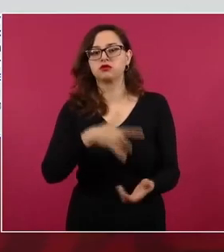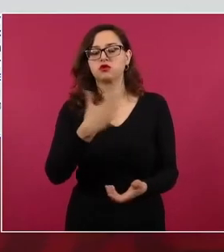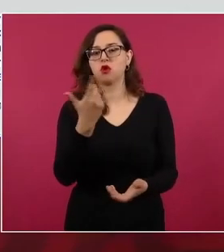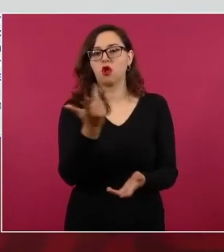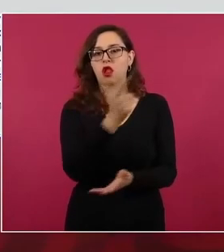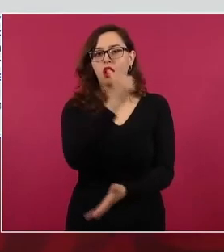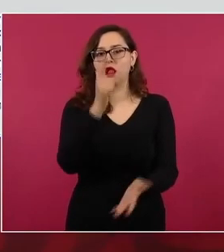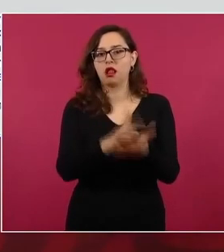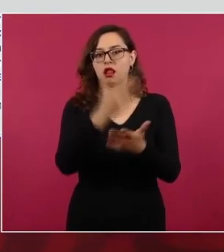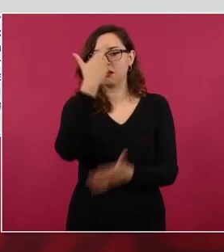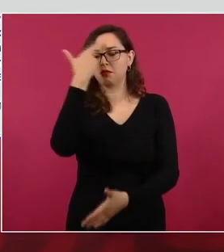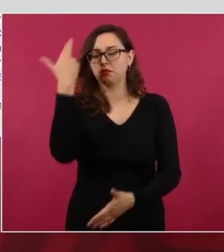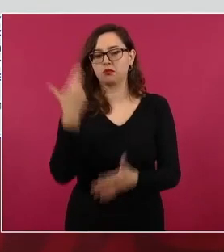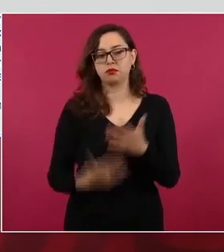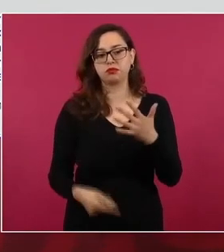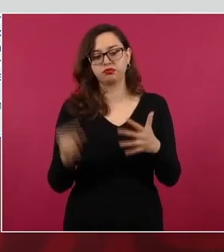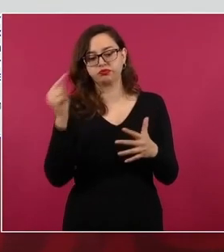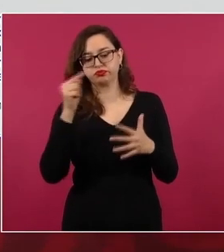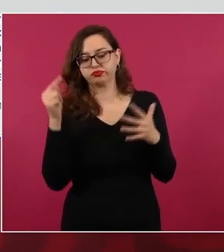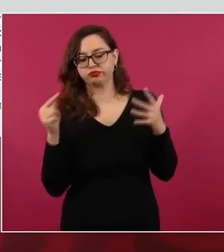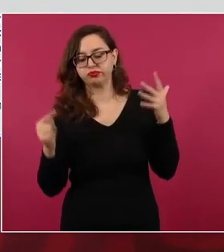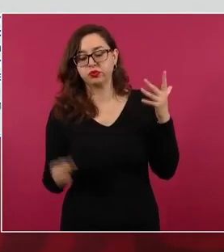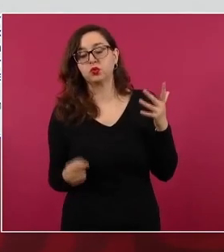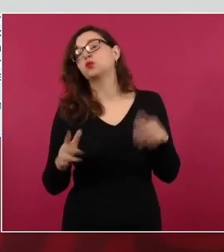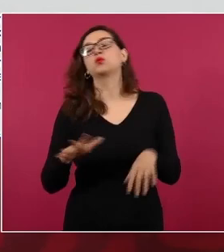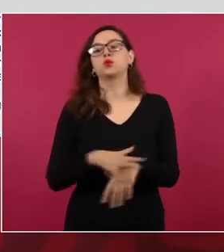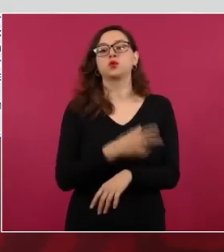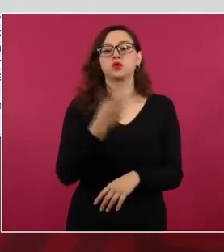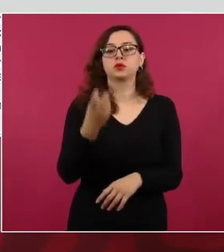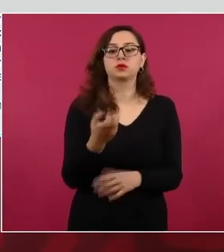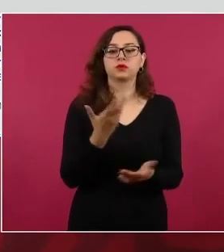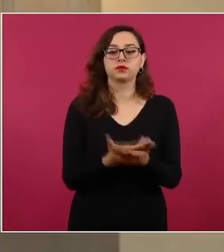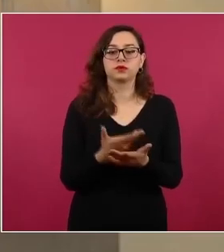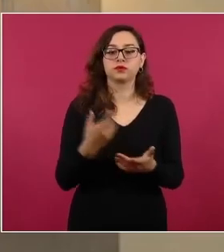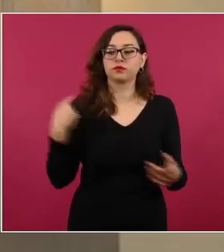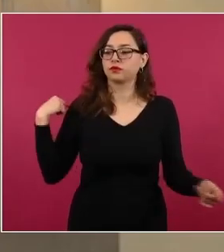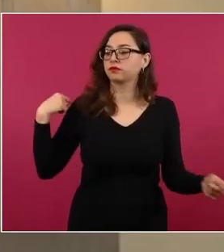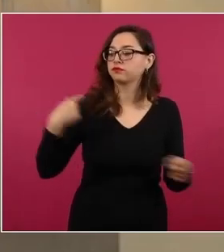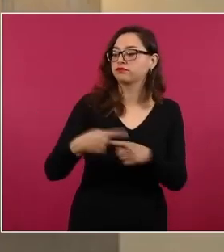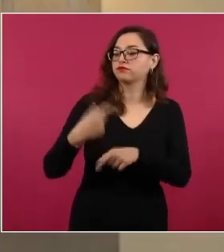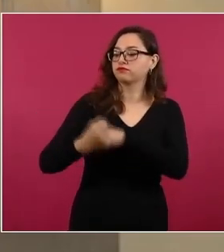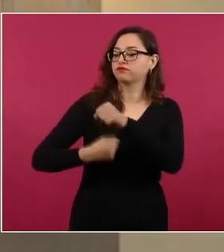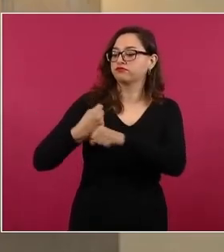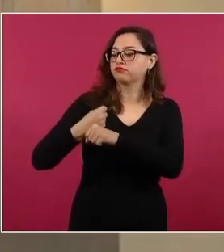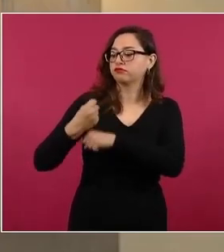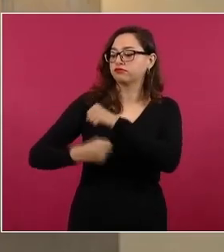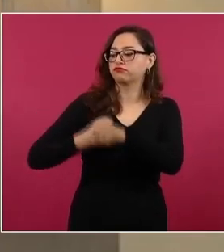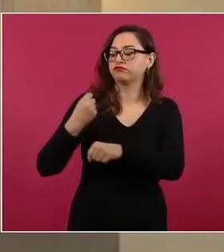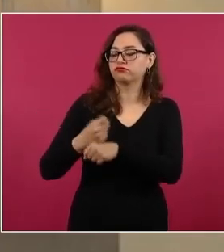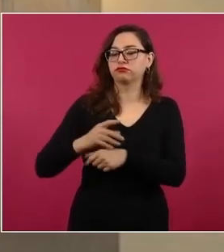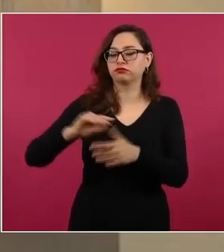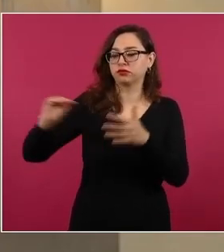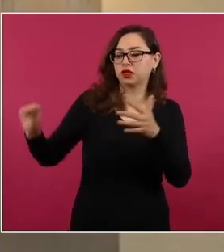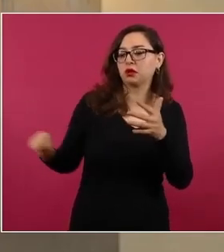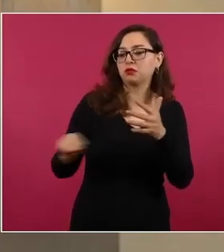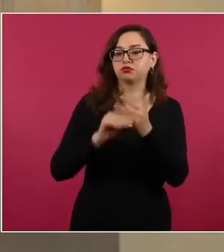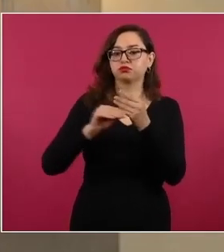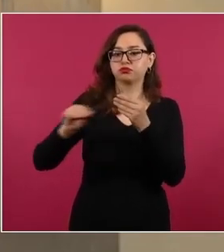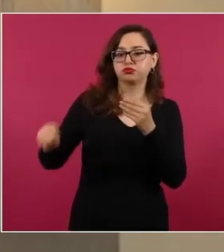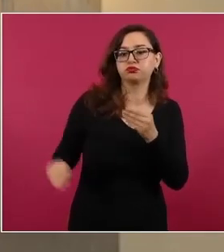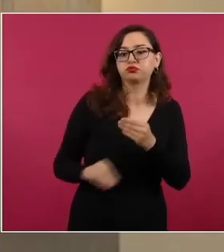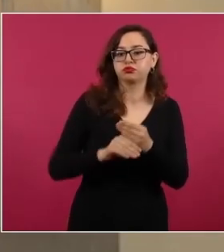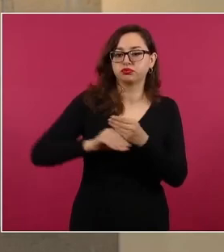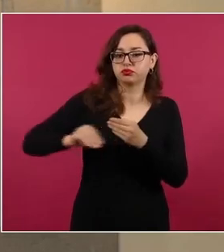catálogo de delitos que ameritan este tipo de prisión en las subsecuentes reformas. Y esto tiene que ver en mucho